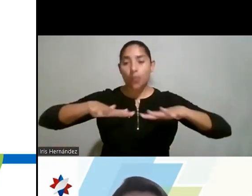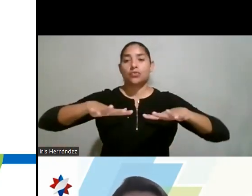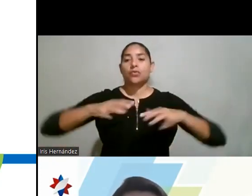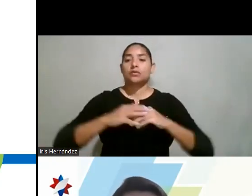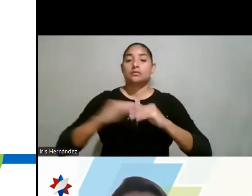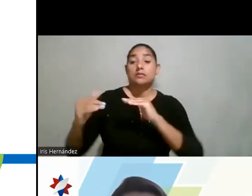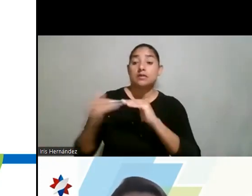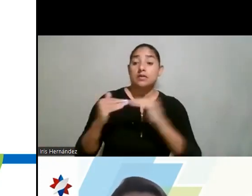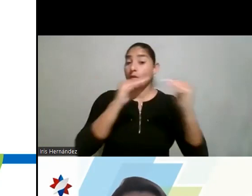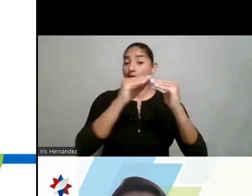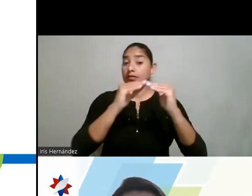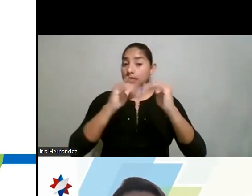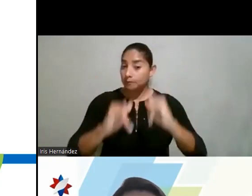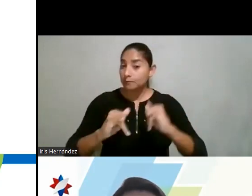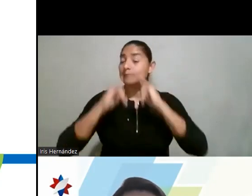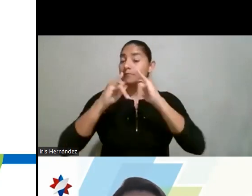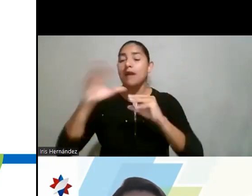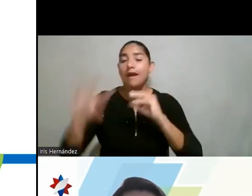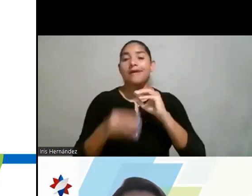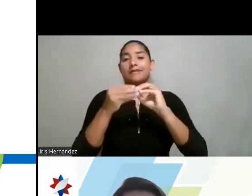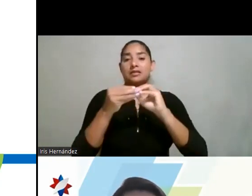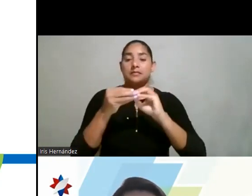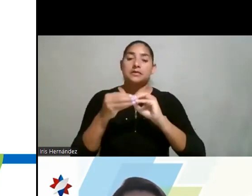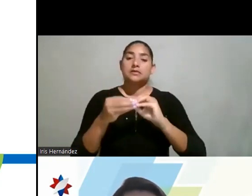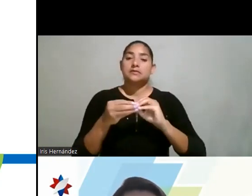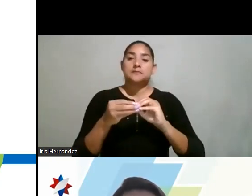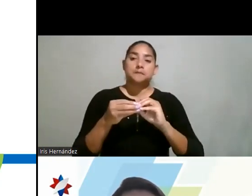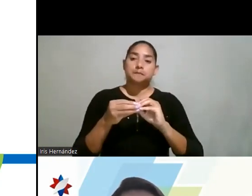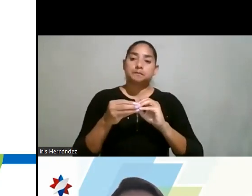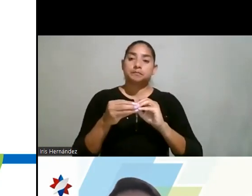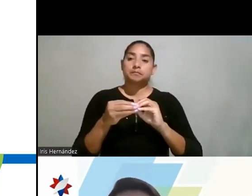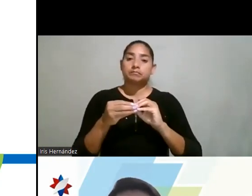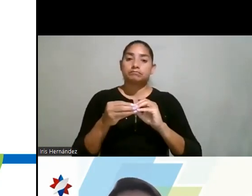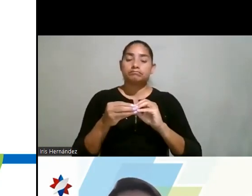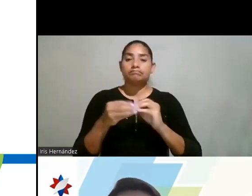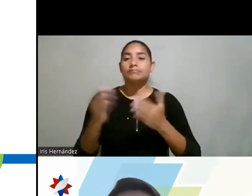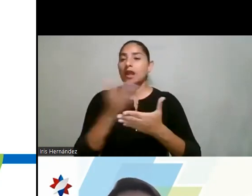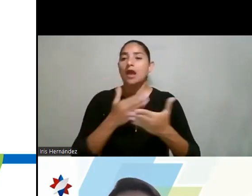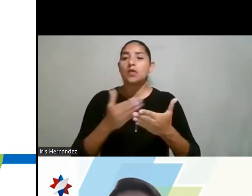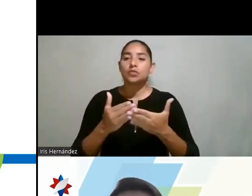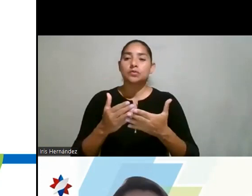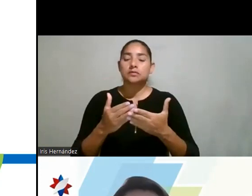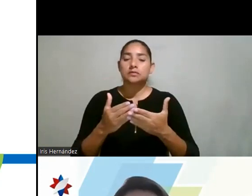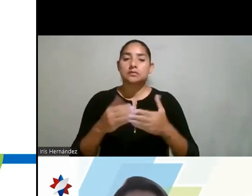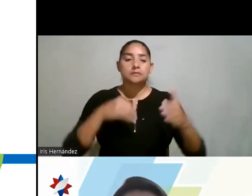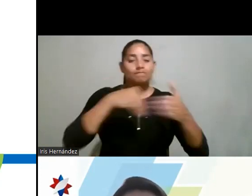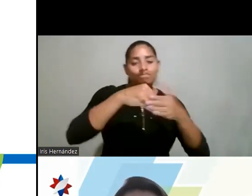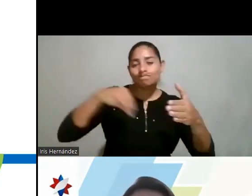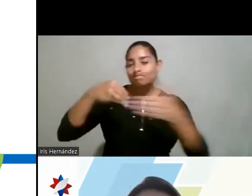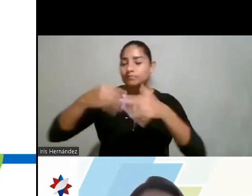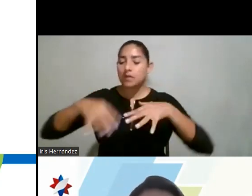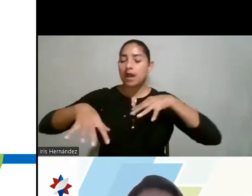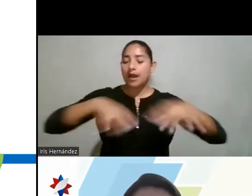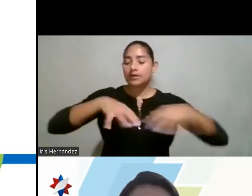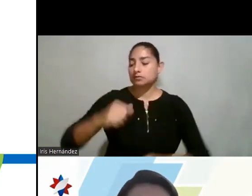igualitario, equitativo y además de ir quitando esos pequeños o grandes comportamientos